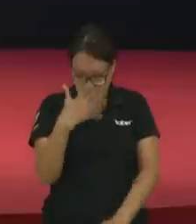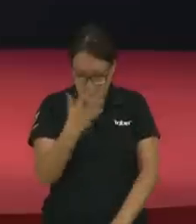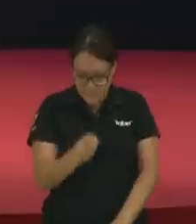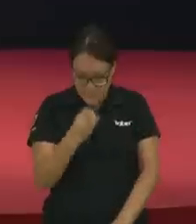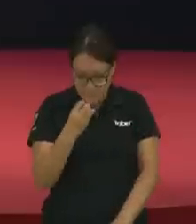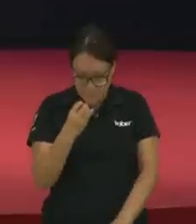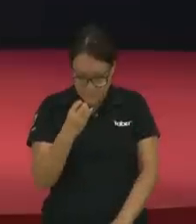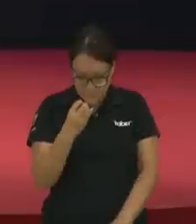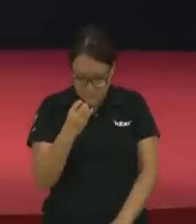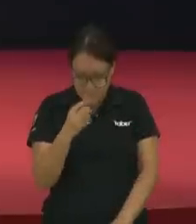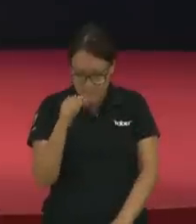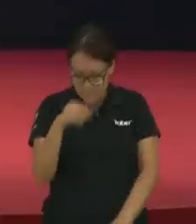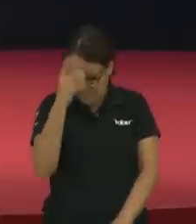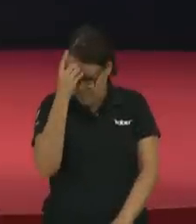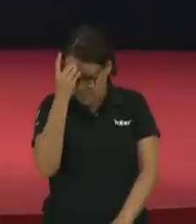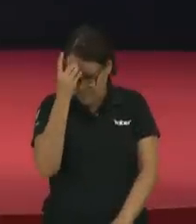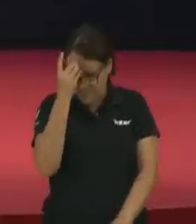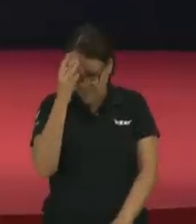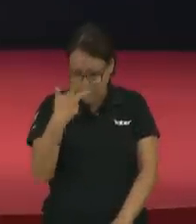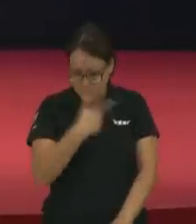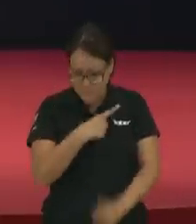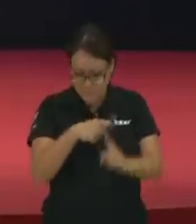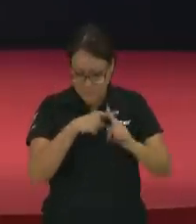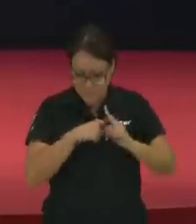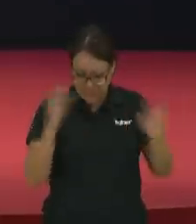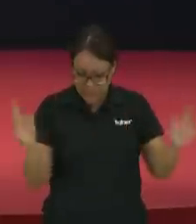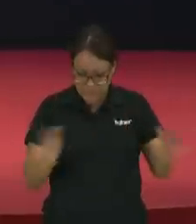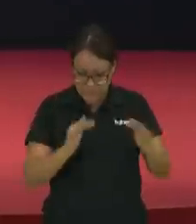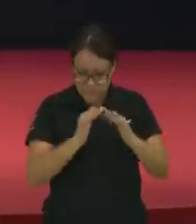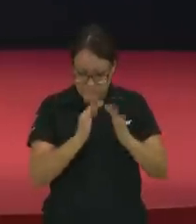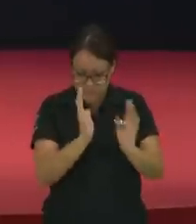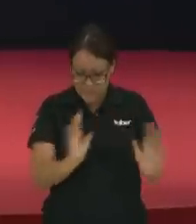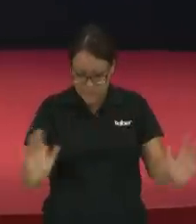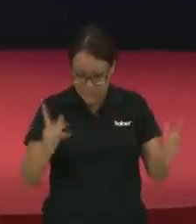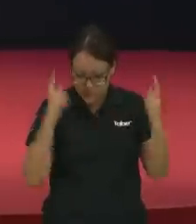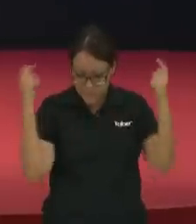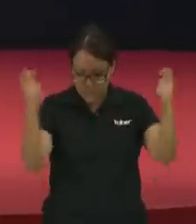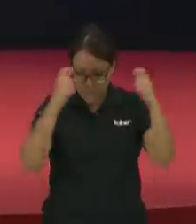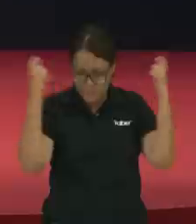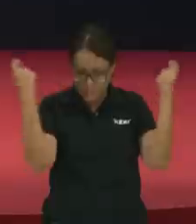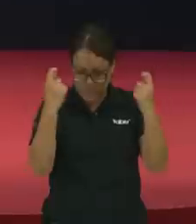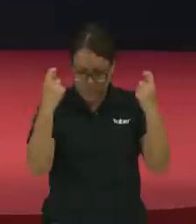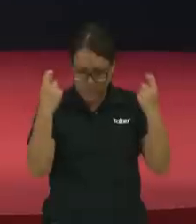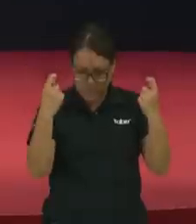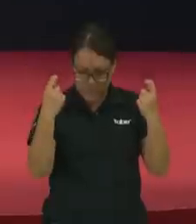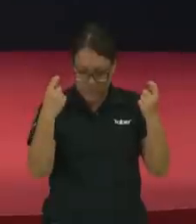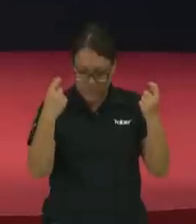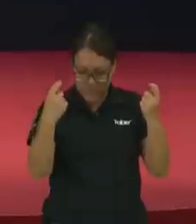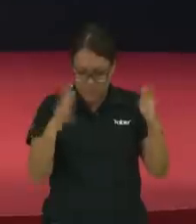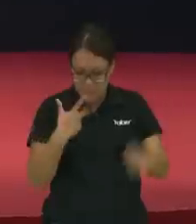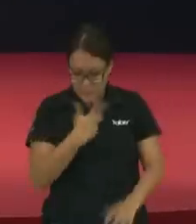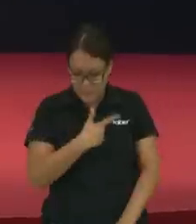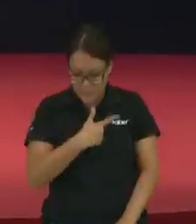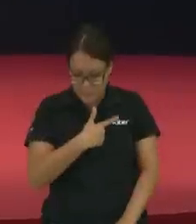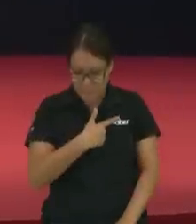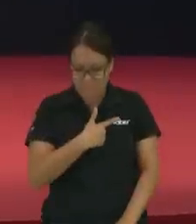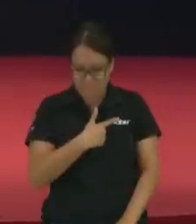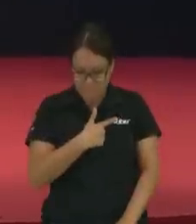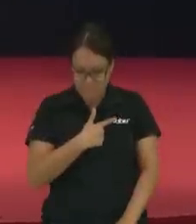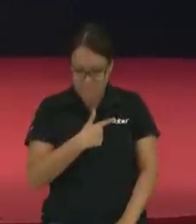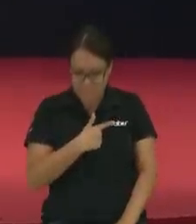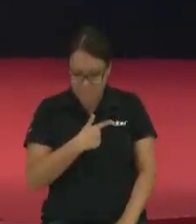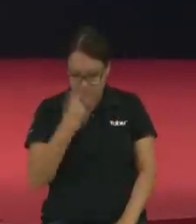en este domingo donde tu iglesia celebra el día internacional de los niños queremos reconvenir